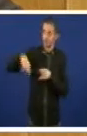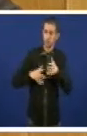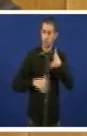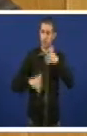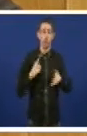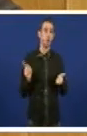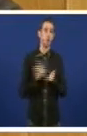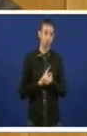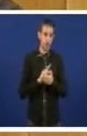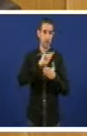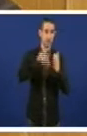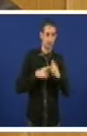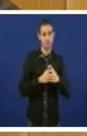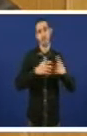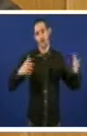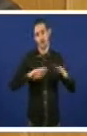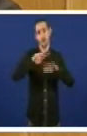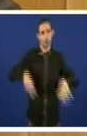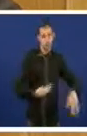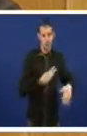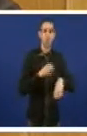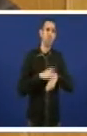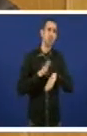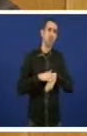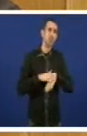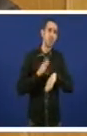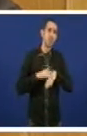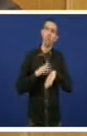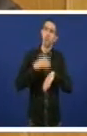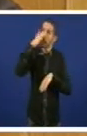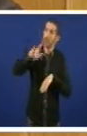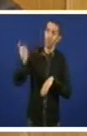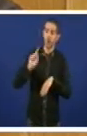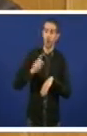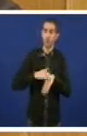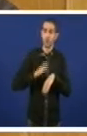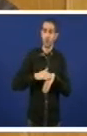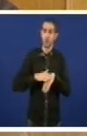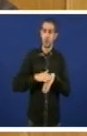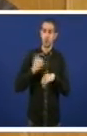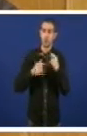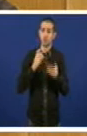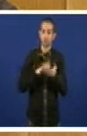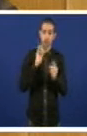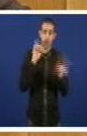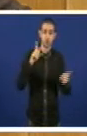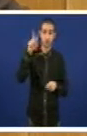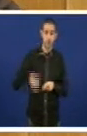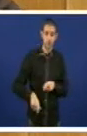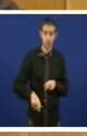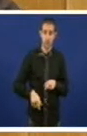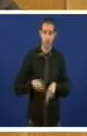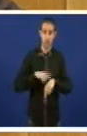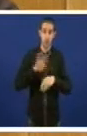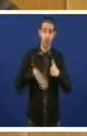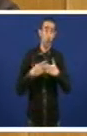volveron a contratalos, pero por qué? Non por esta denuncia, señorías, senón porque se deu un caso dunha persona que un horario